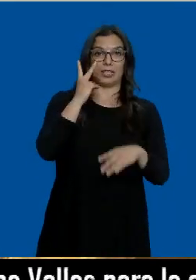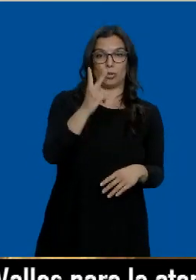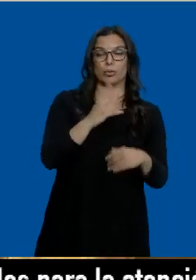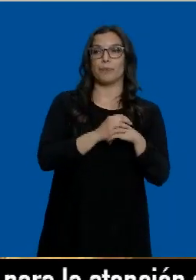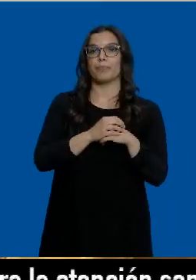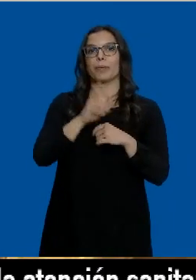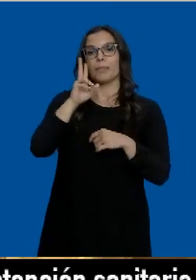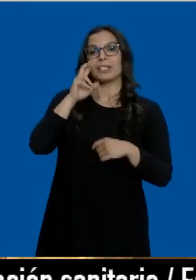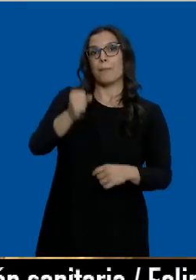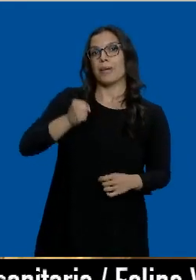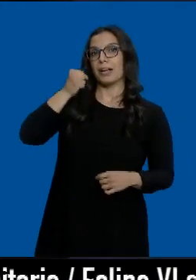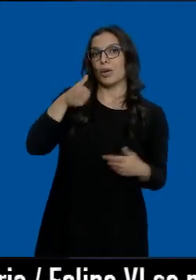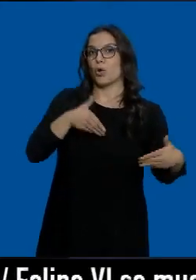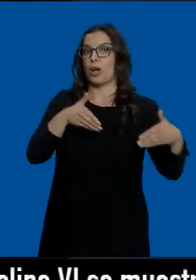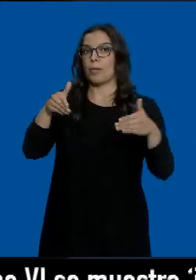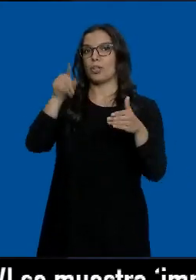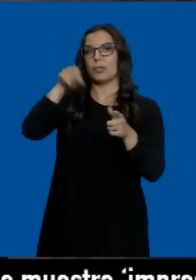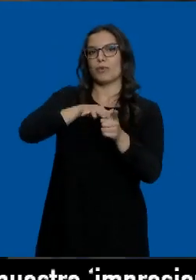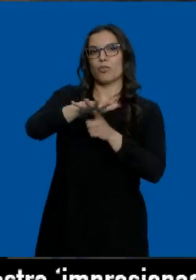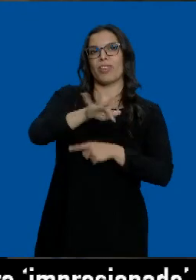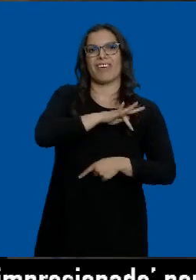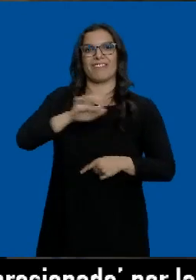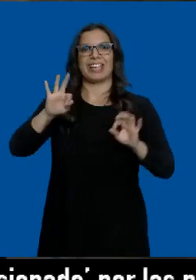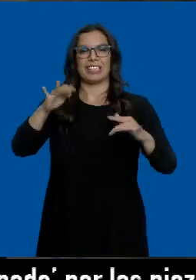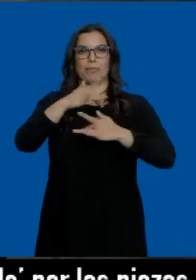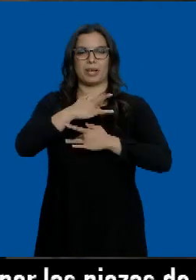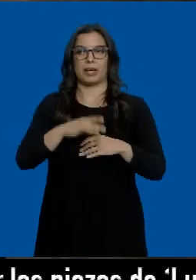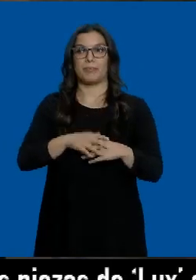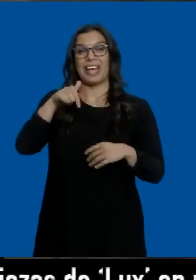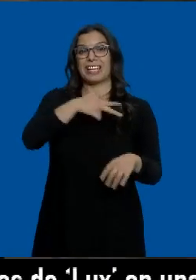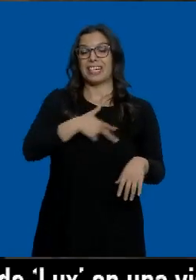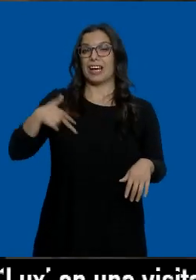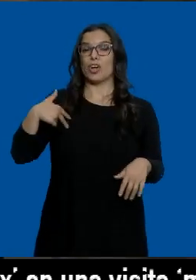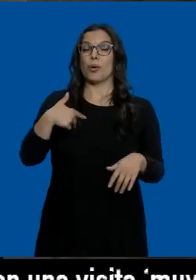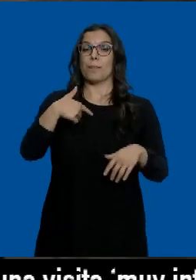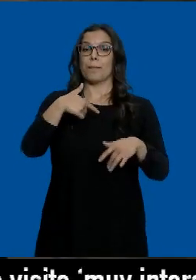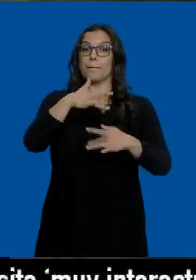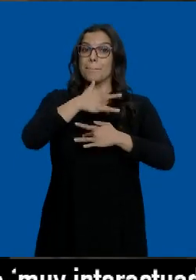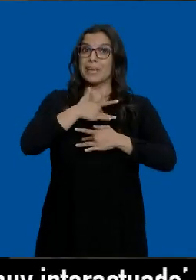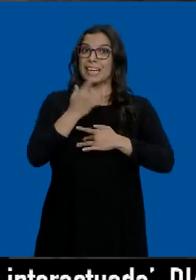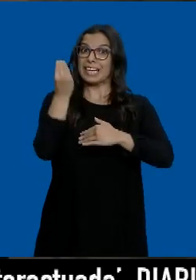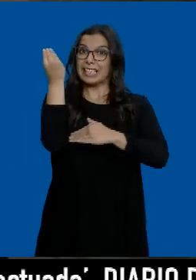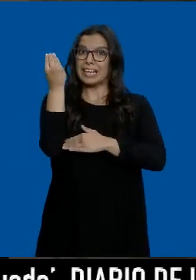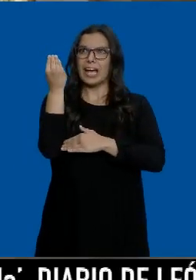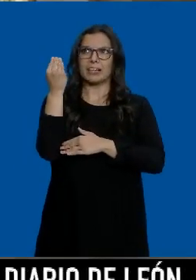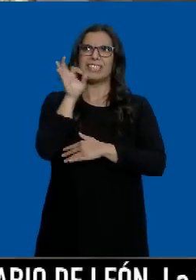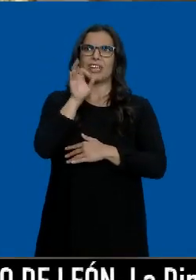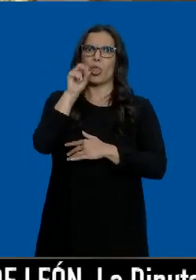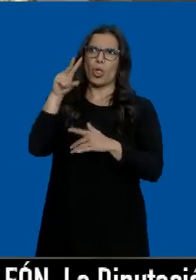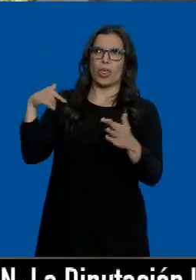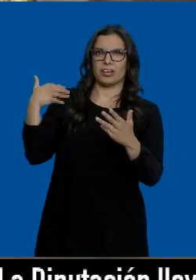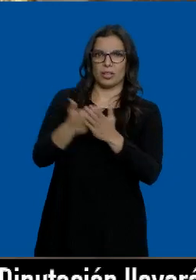el peregrino del camino y en la influencia mariana. Aquí en Carrión, la Virgen tiene una presencia desde el siglo XII.